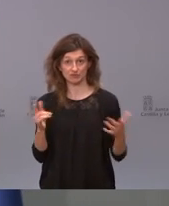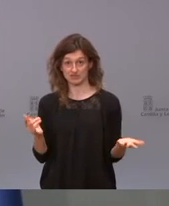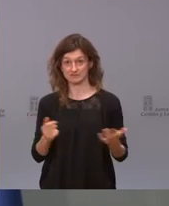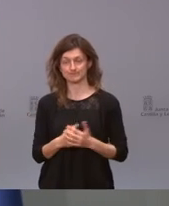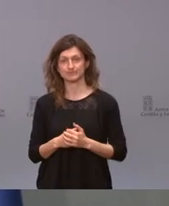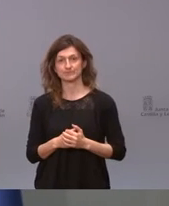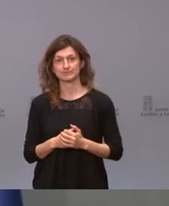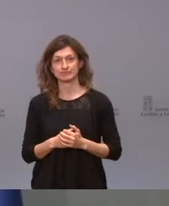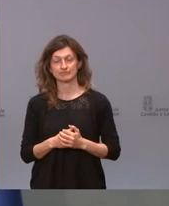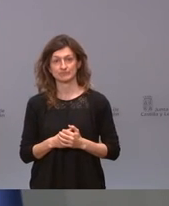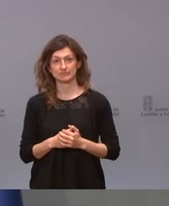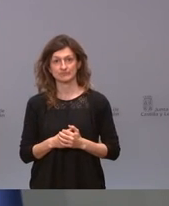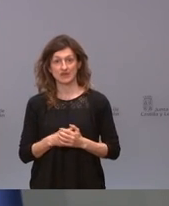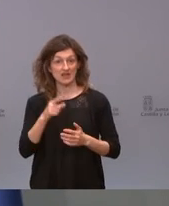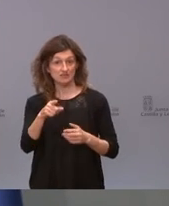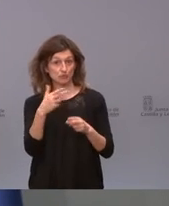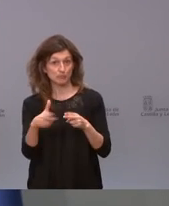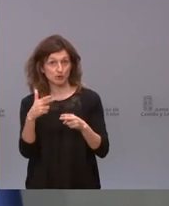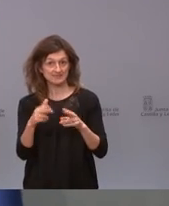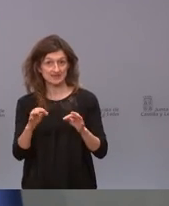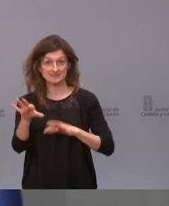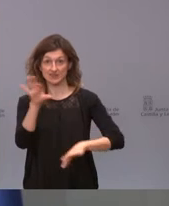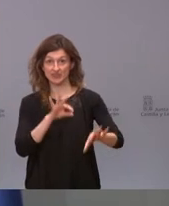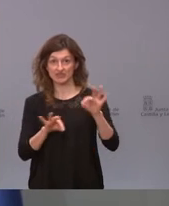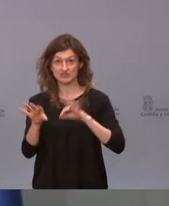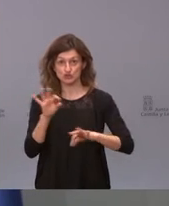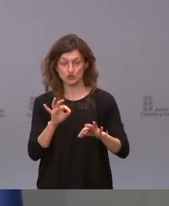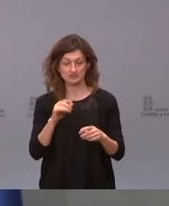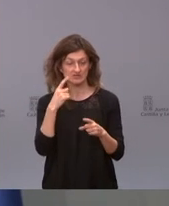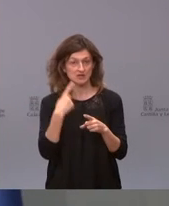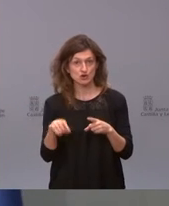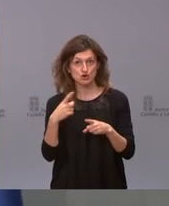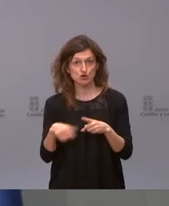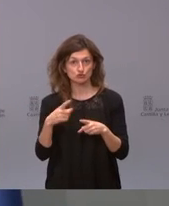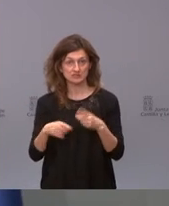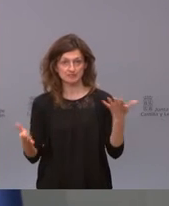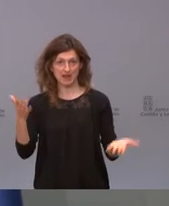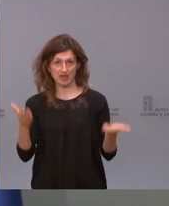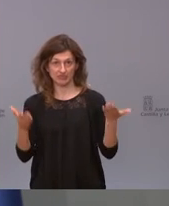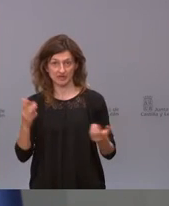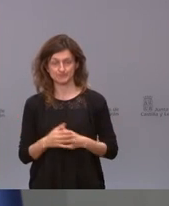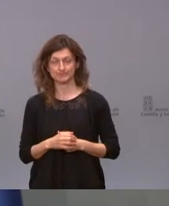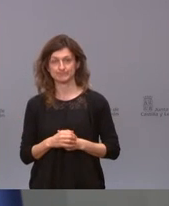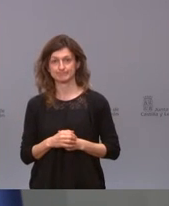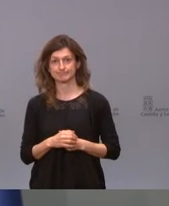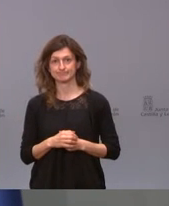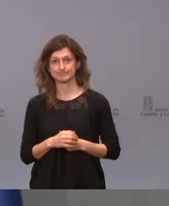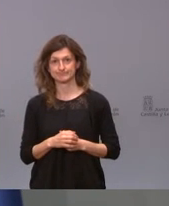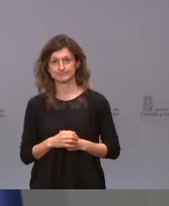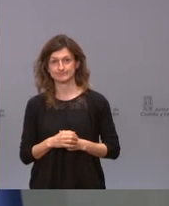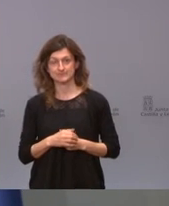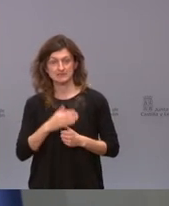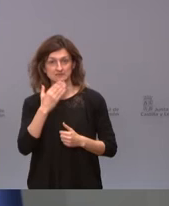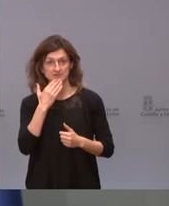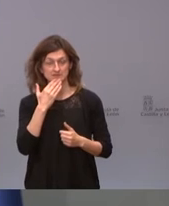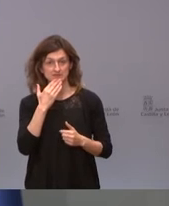en esto consiste la política en tomar decisiones en poner las cosas en un riesgo y una balanza nosotros pensábamos que suspender